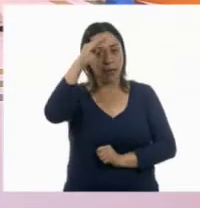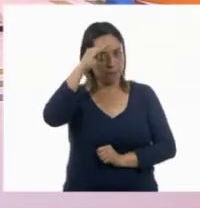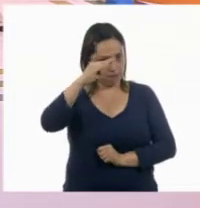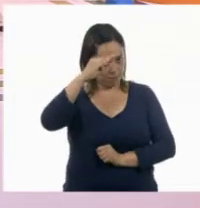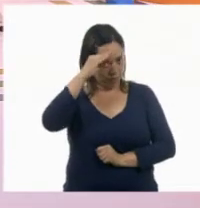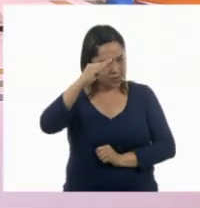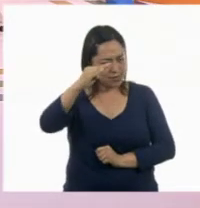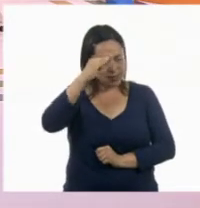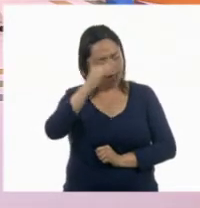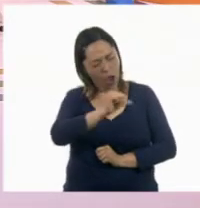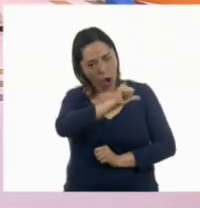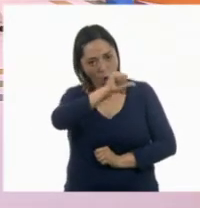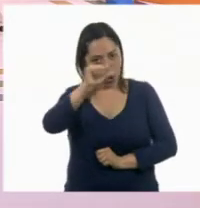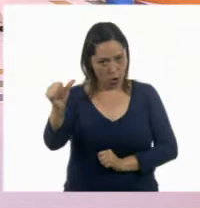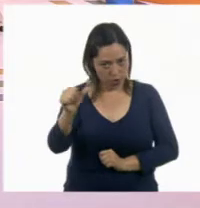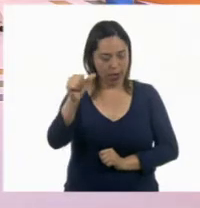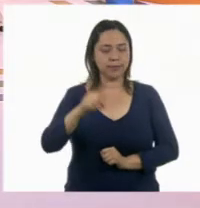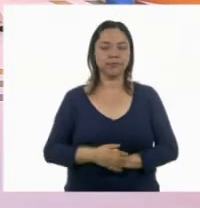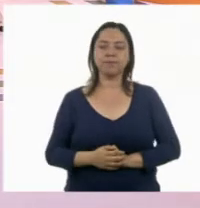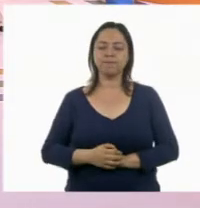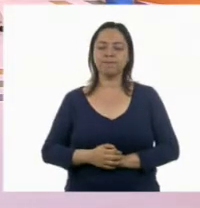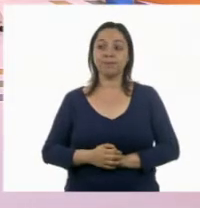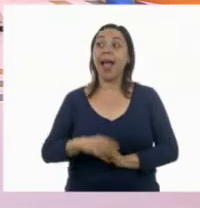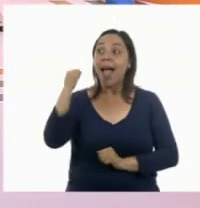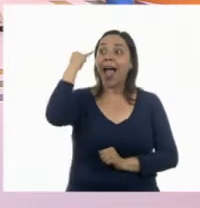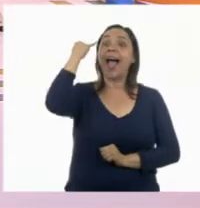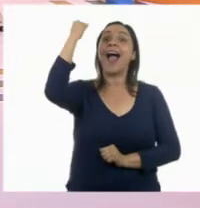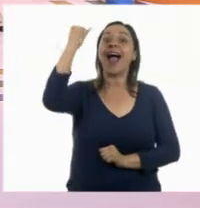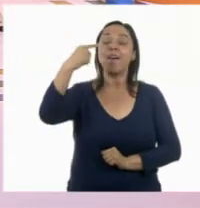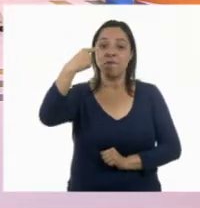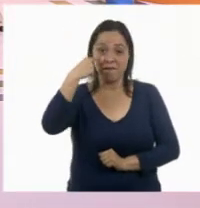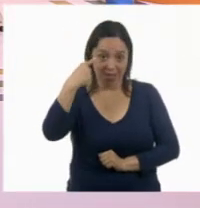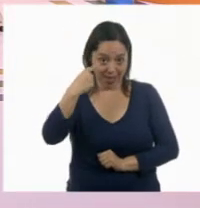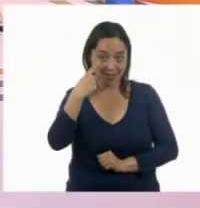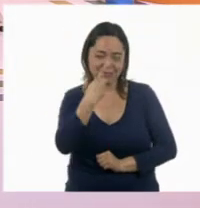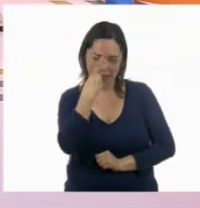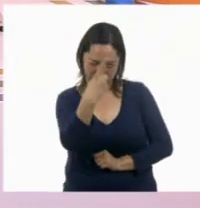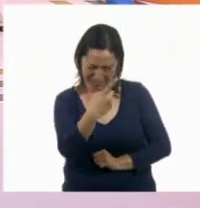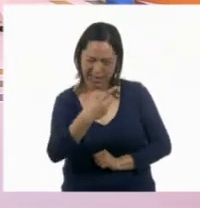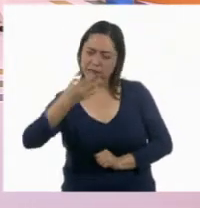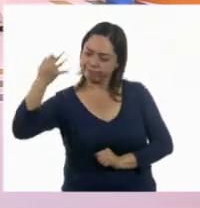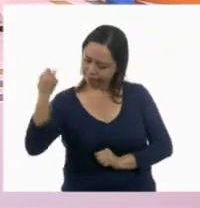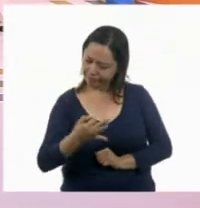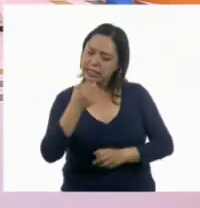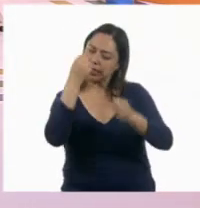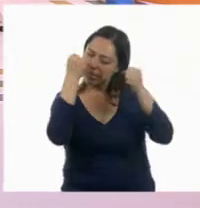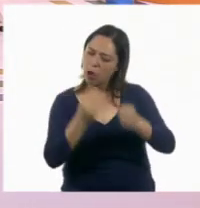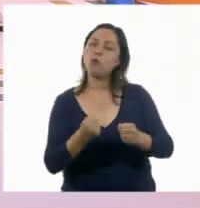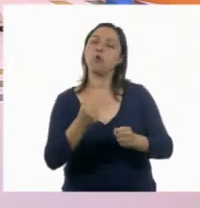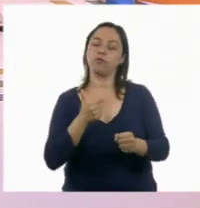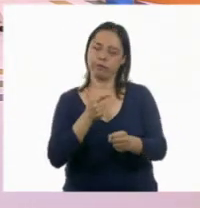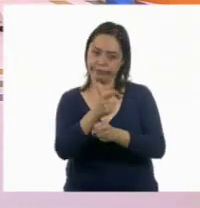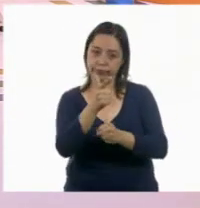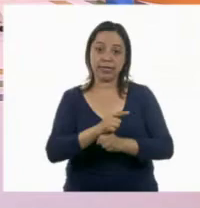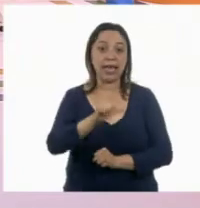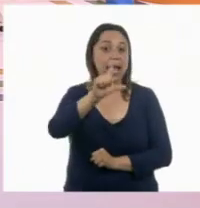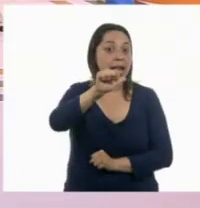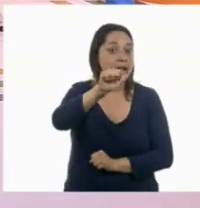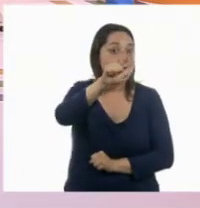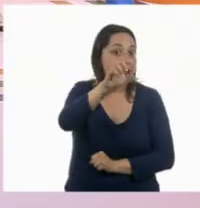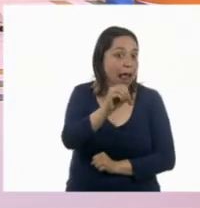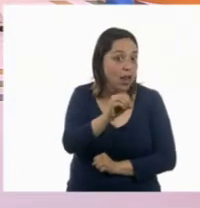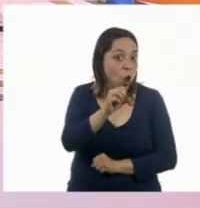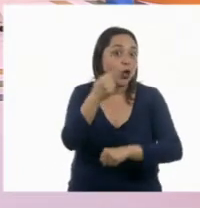en otra cosa. Ya sé. Te voy a decir una pista que esta sí. Esta sí debe quedar. Lalo trae